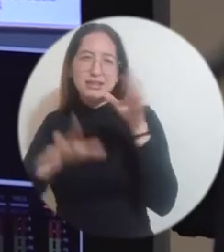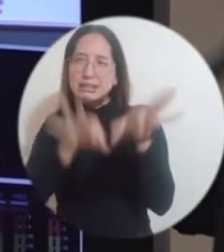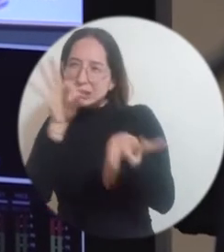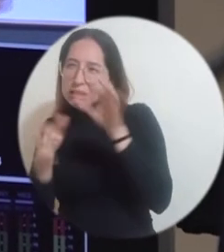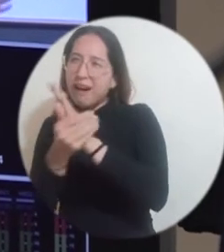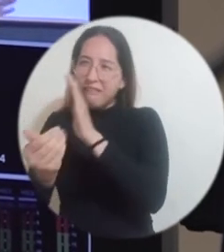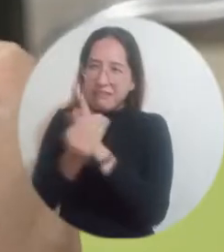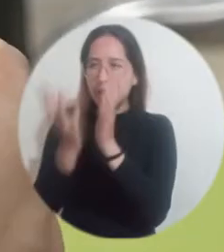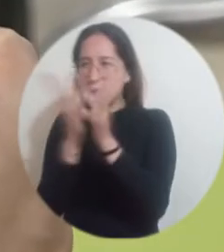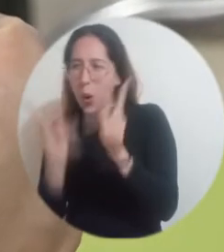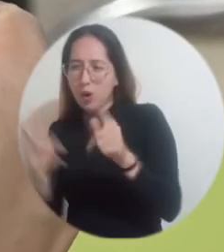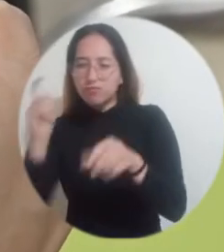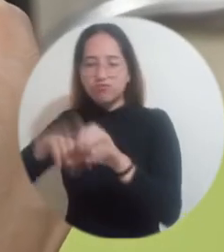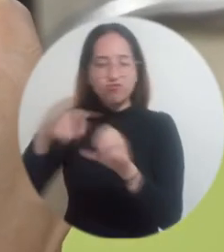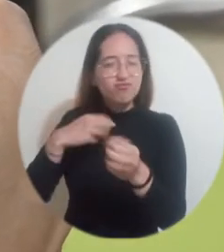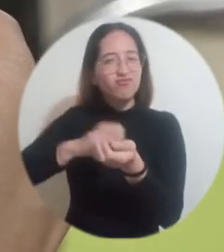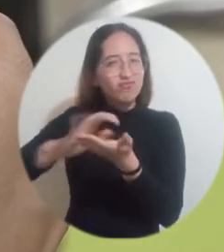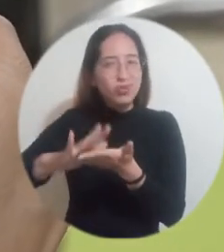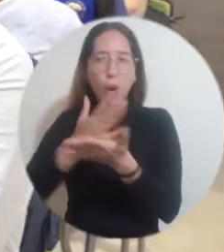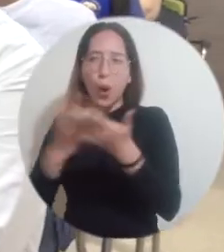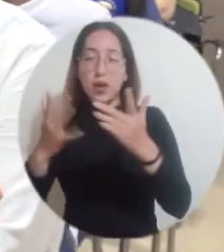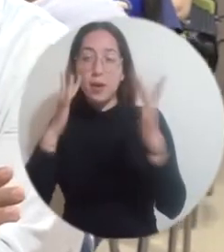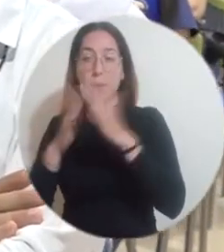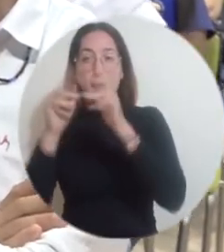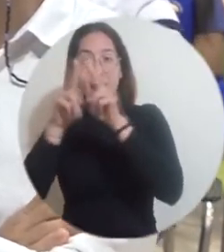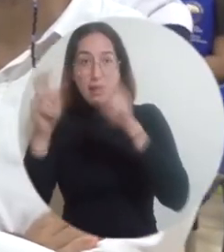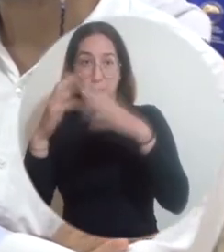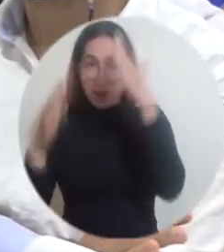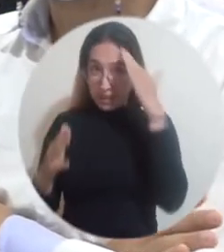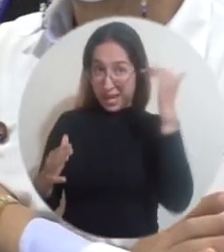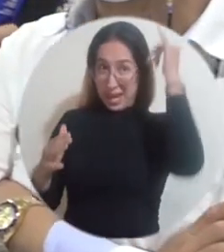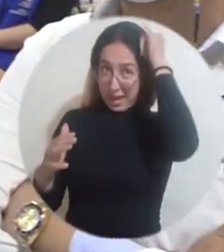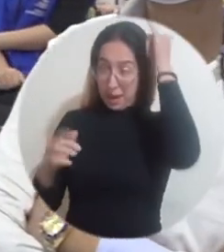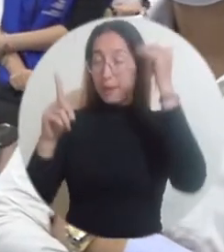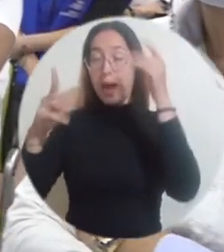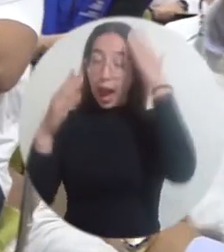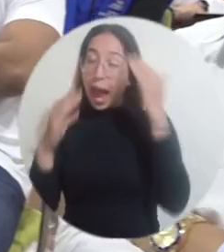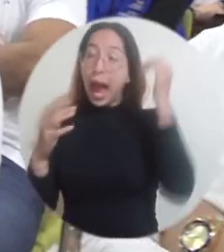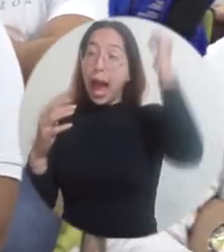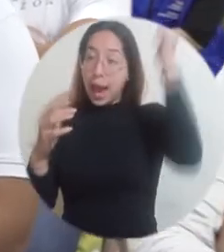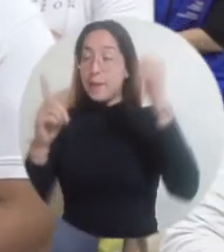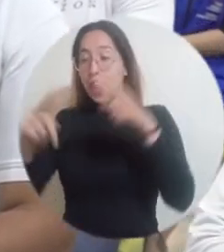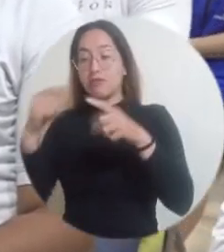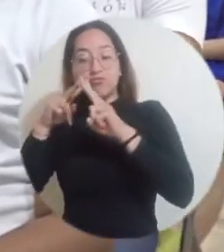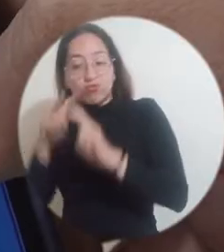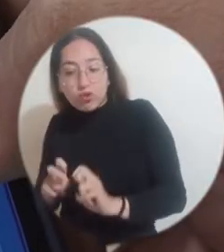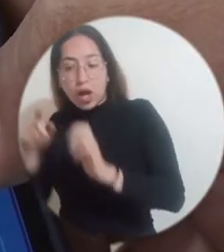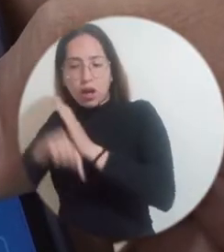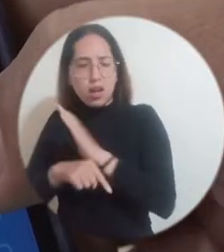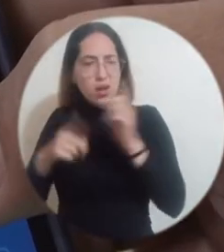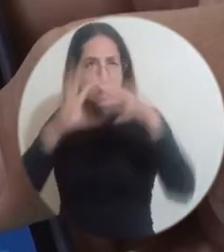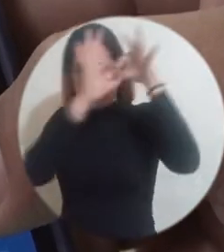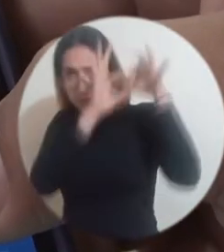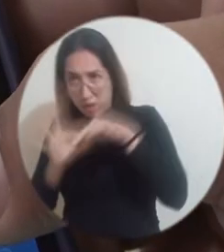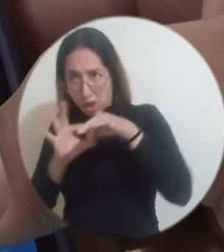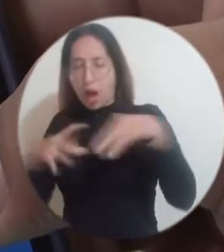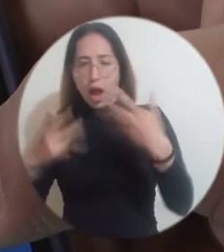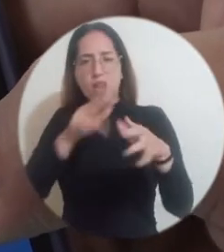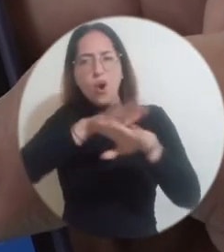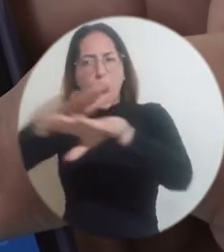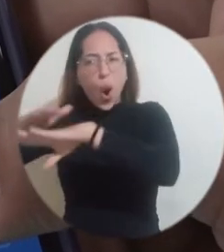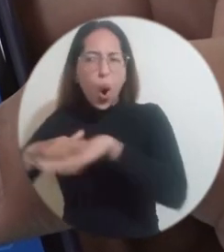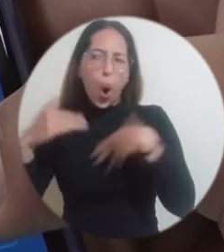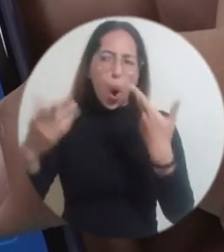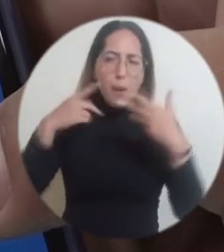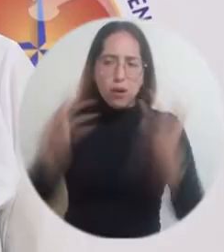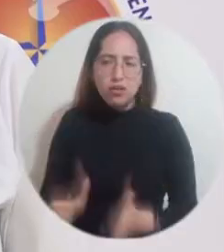matrícula cero y otras iniciativas que se materializaron exitosamente en un trabajo sinérgico entre academia, investigación y extensión en